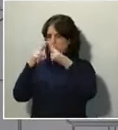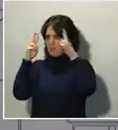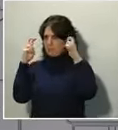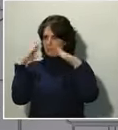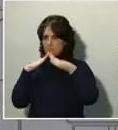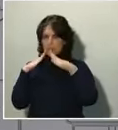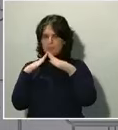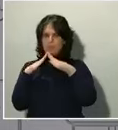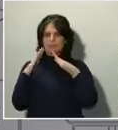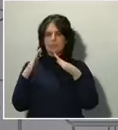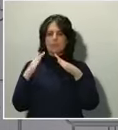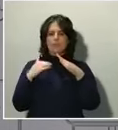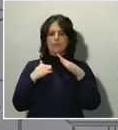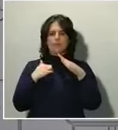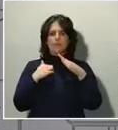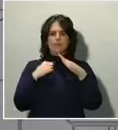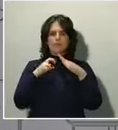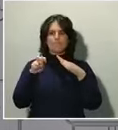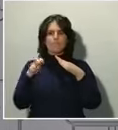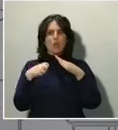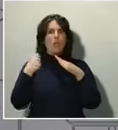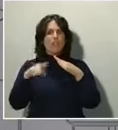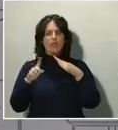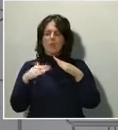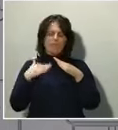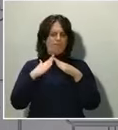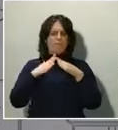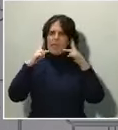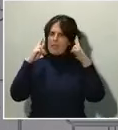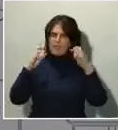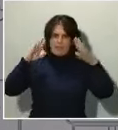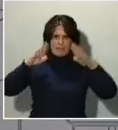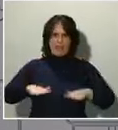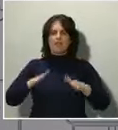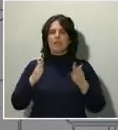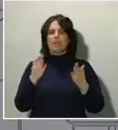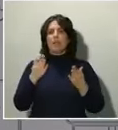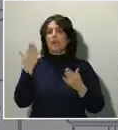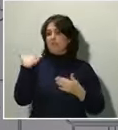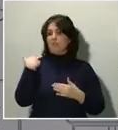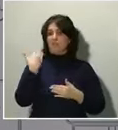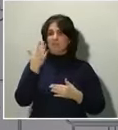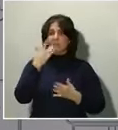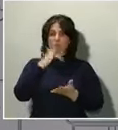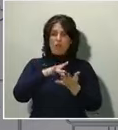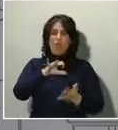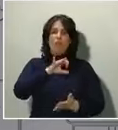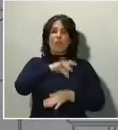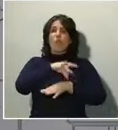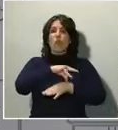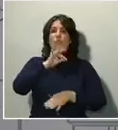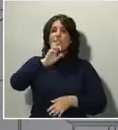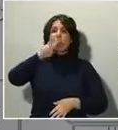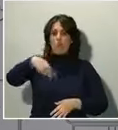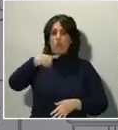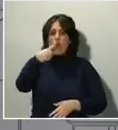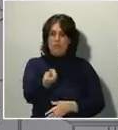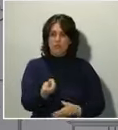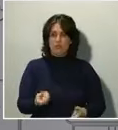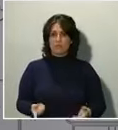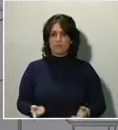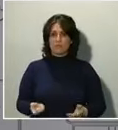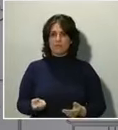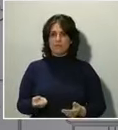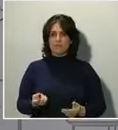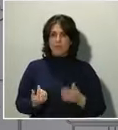no sea necesario. Lo ha dicho antes el doctor Simón en una rueda de prensa previa y a mí me gustaría mucho subrayarlo. Vamos a tener días muy duros,